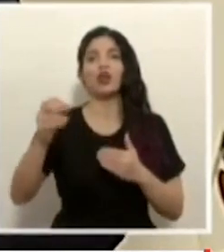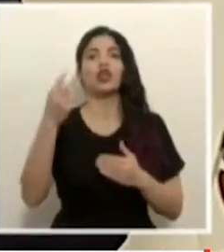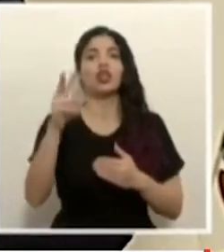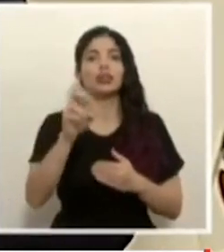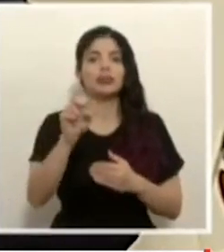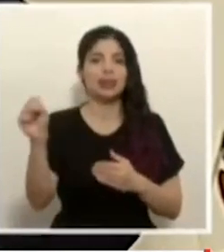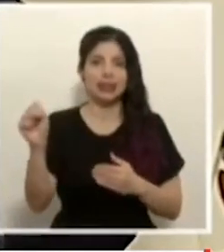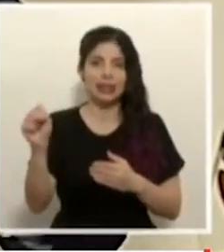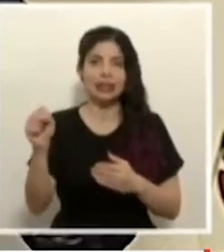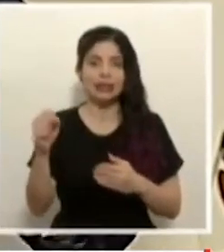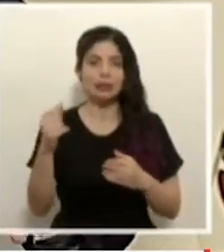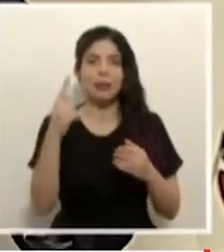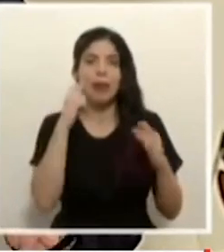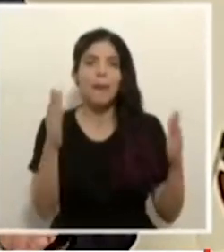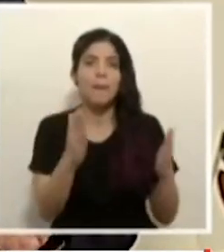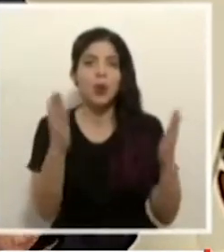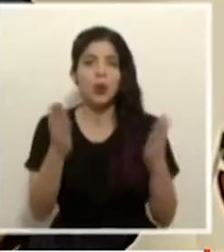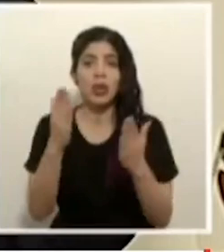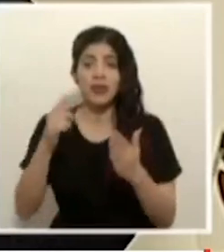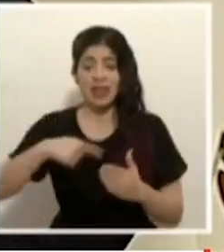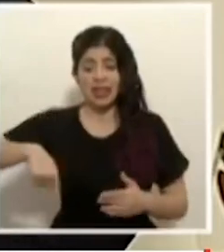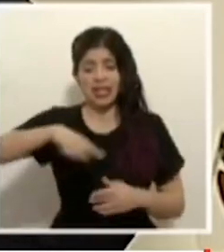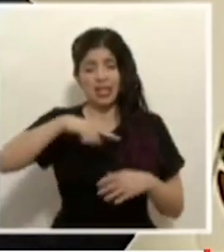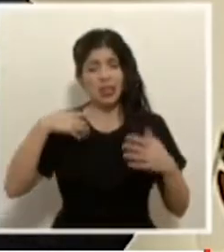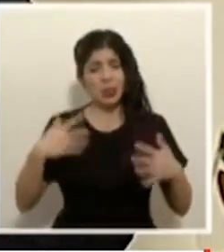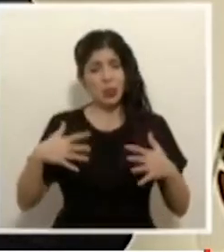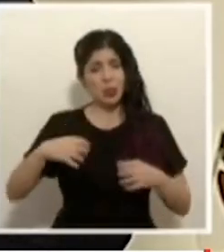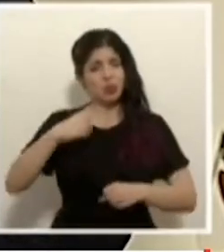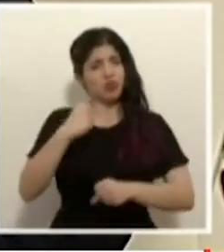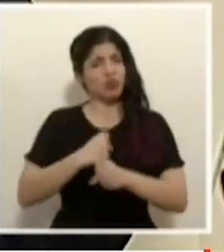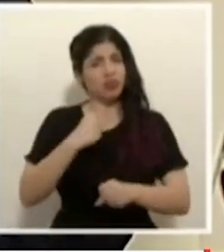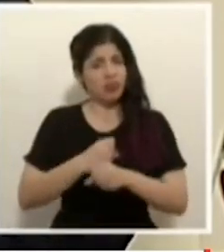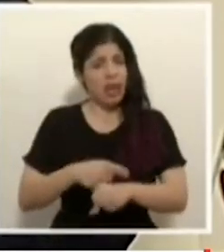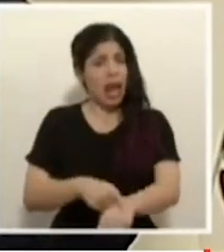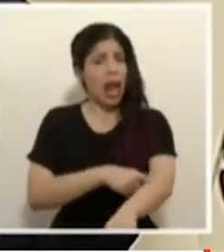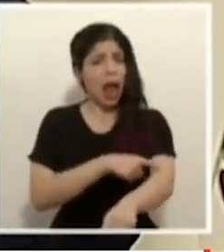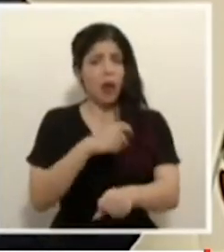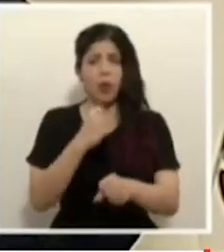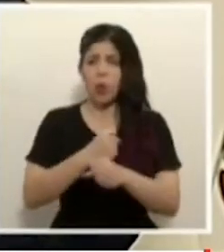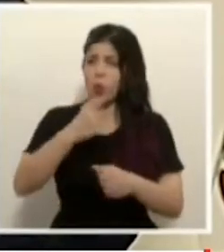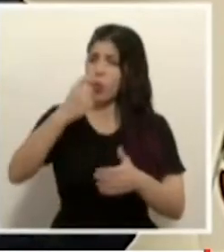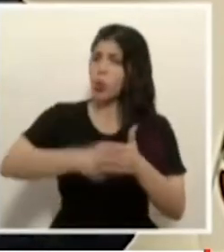forma de incentivar es producto de un trabajo largo y arco